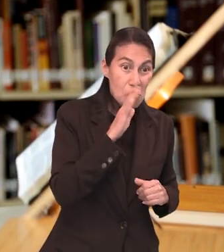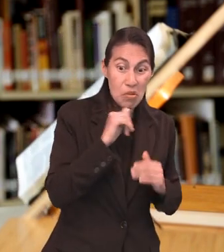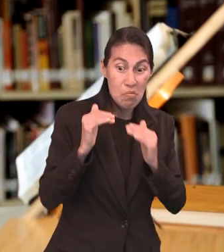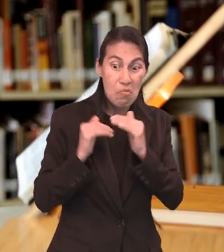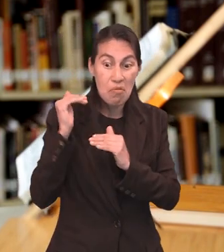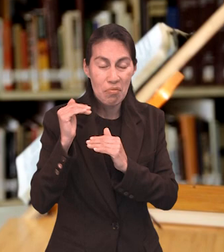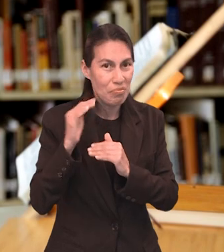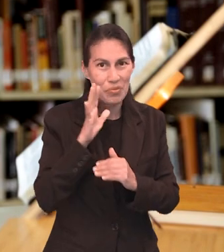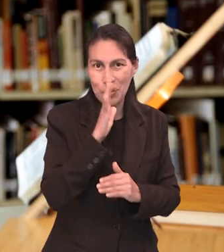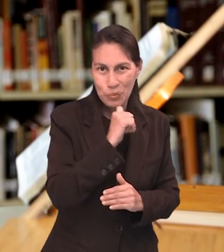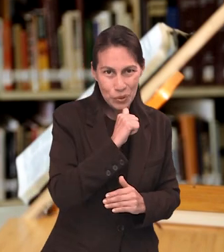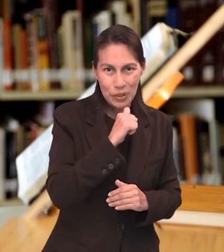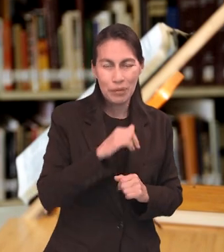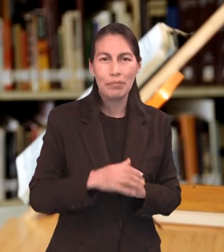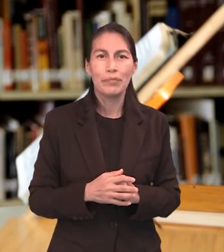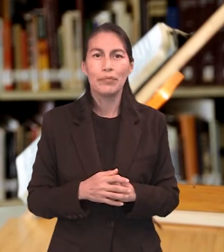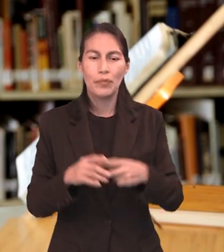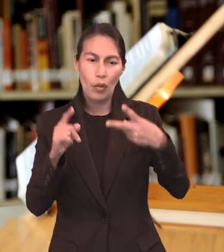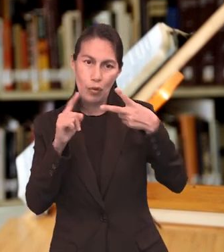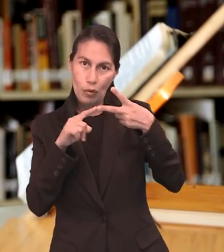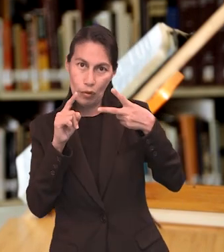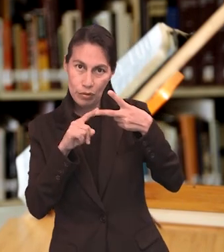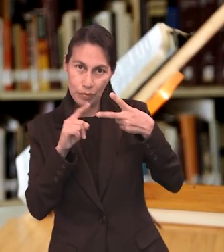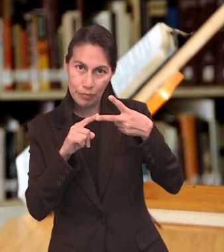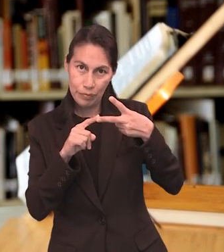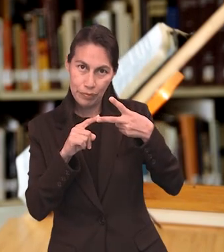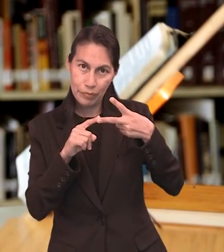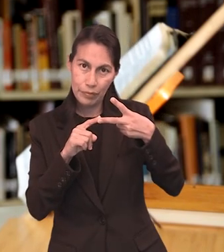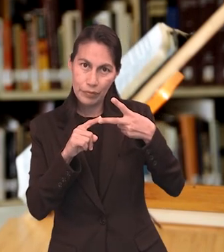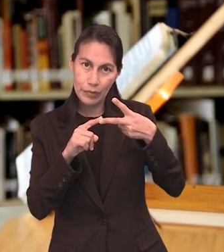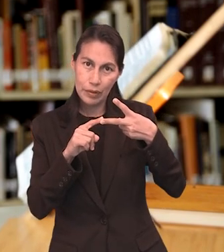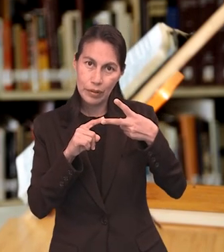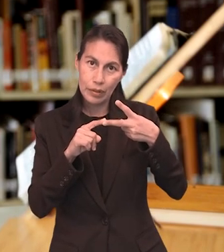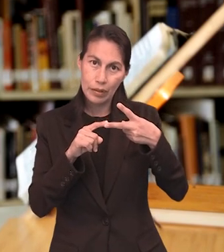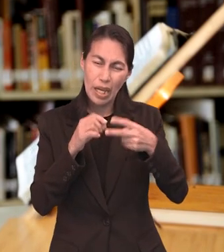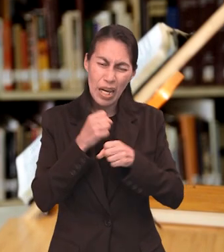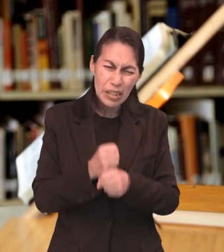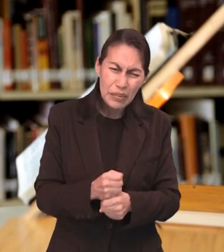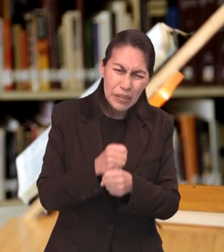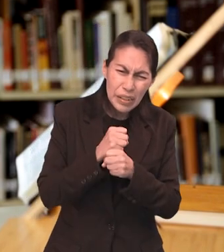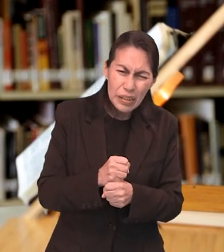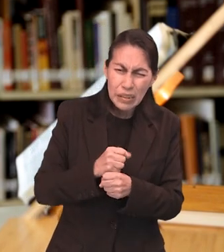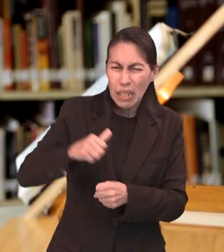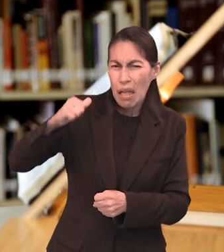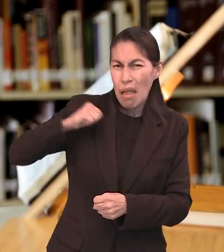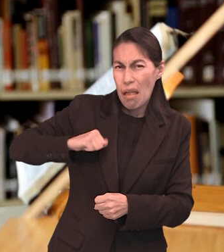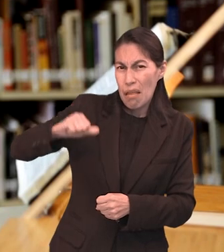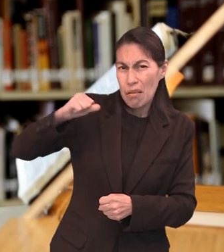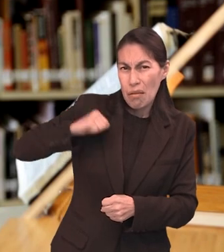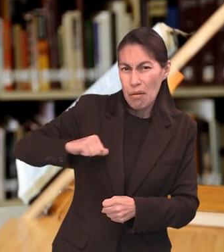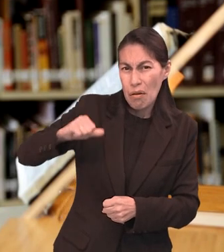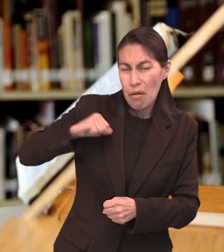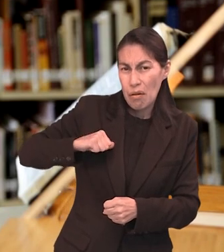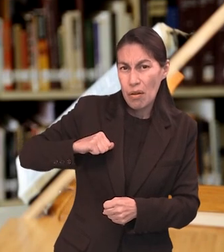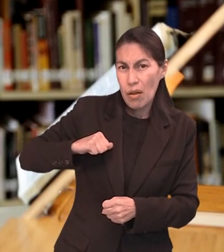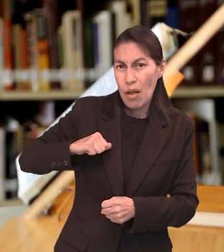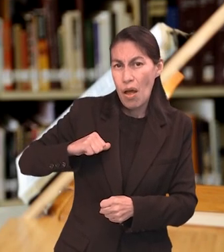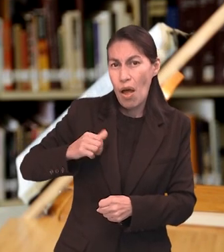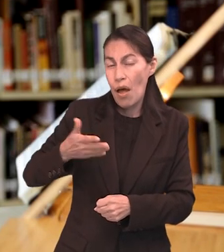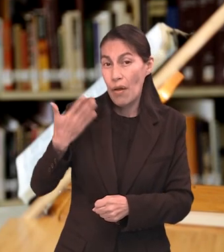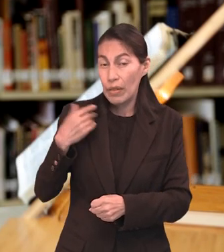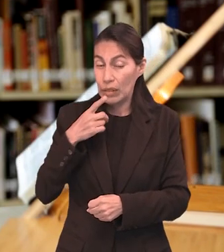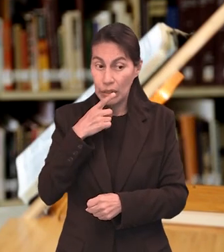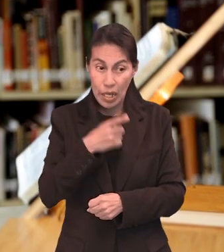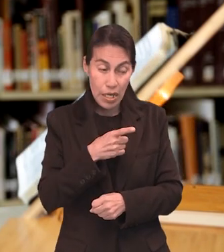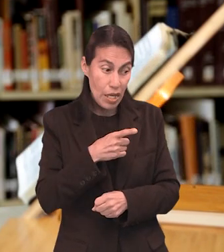eficaces. Número dos, los diferentes tipos de sacrificios del Antiguo Testamento encontraron su